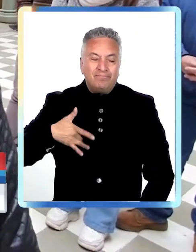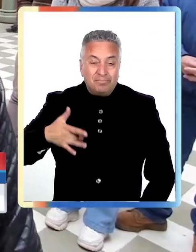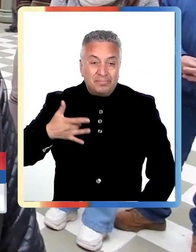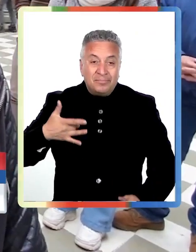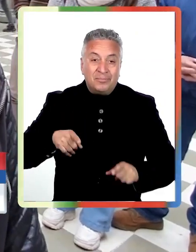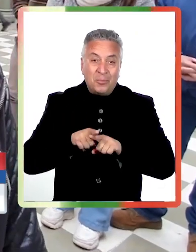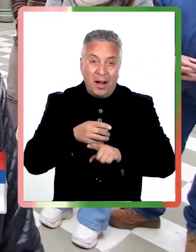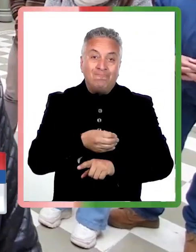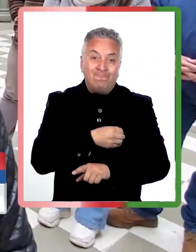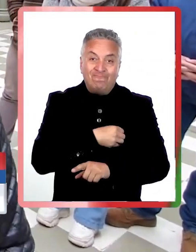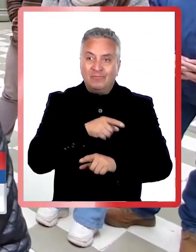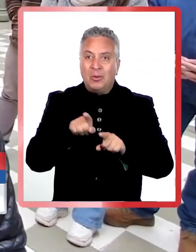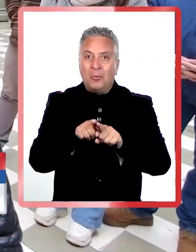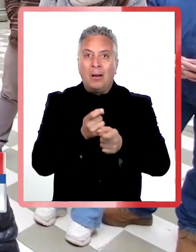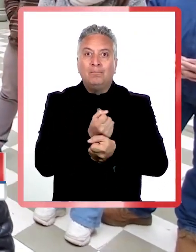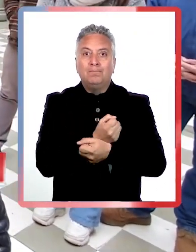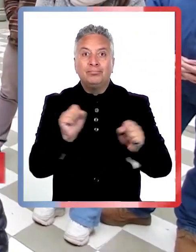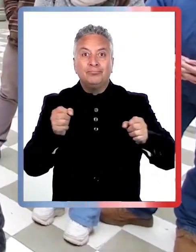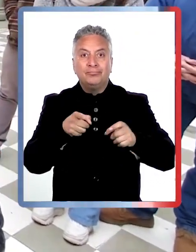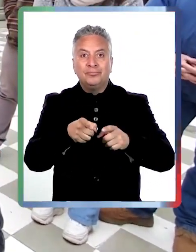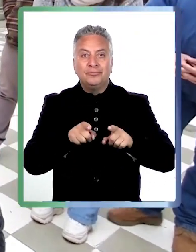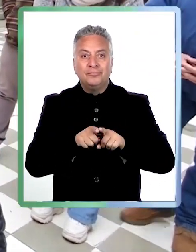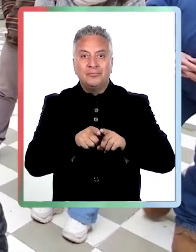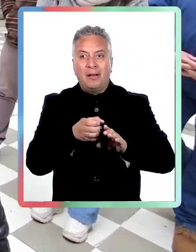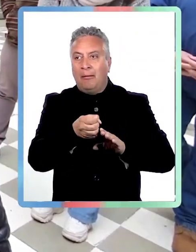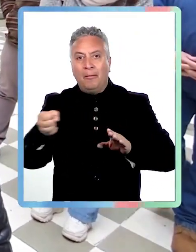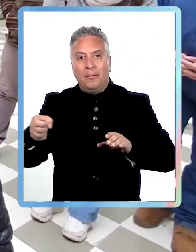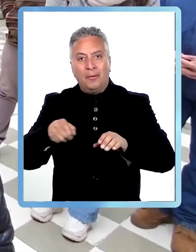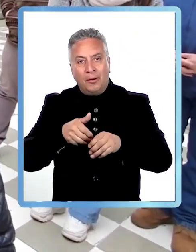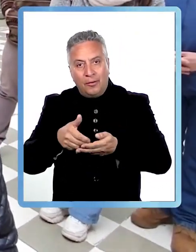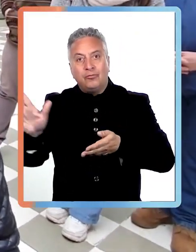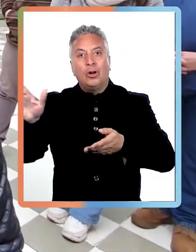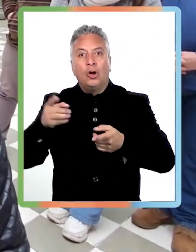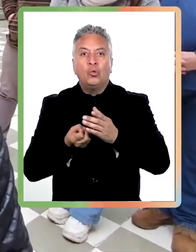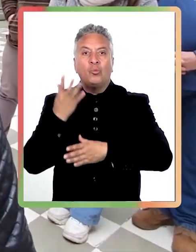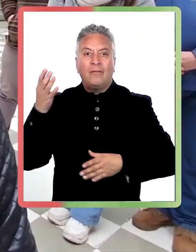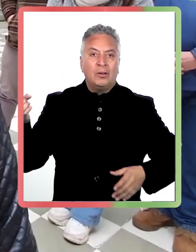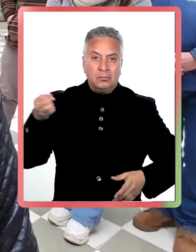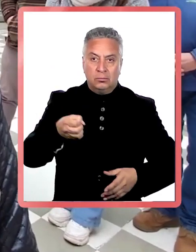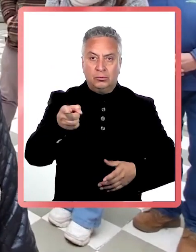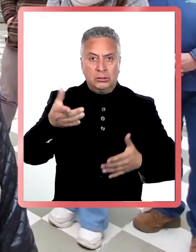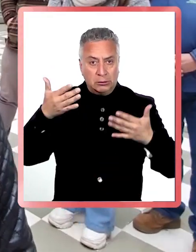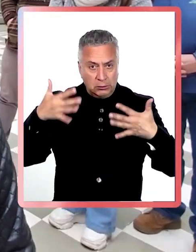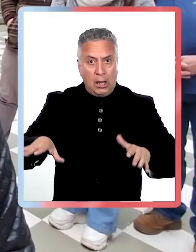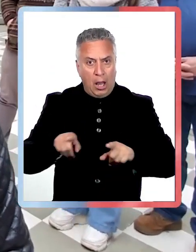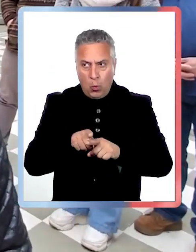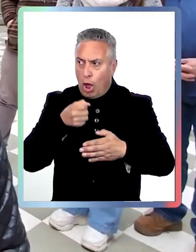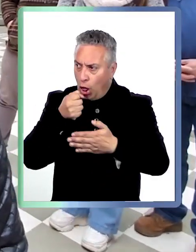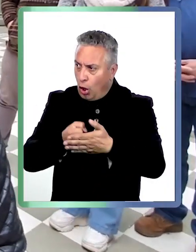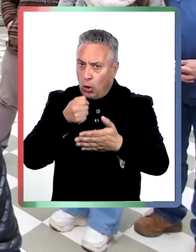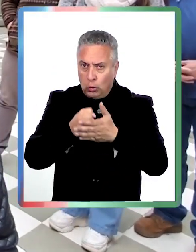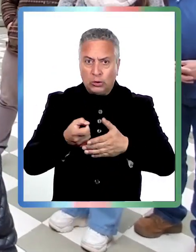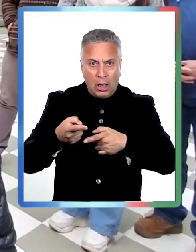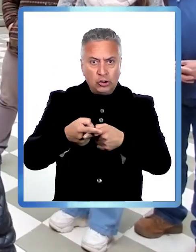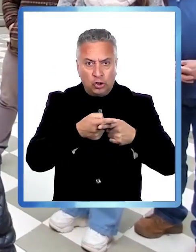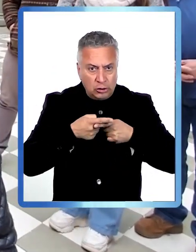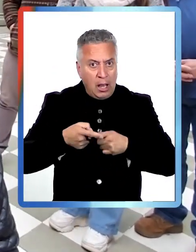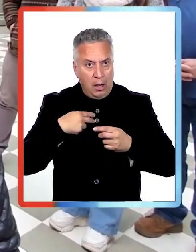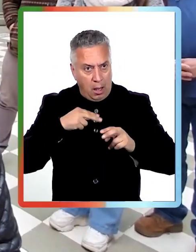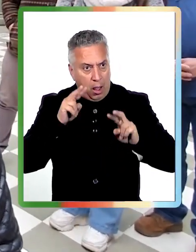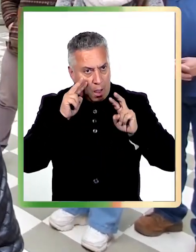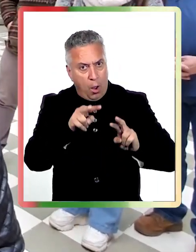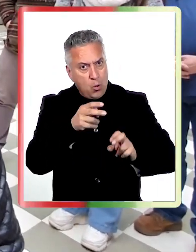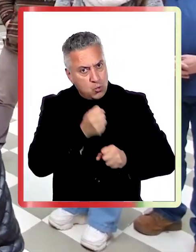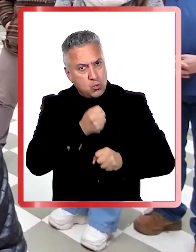a estas alturas. Creemos que la representación que ella ha hecho de las luchas sociales se ha visto reflejada en cómo